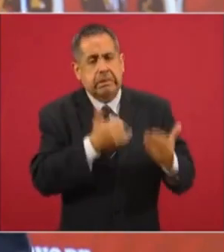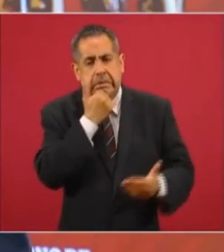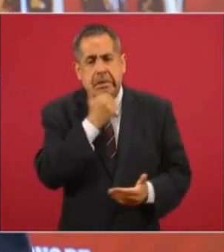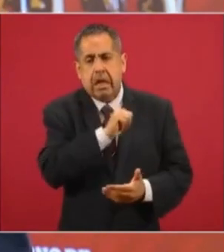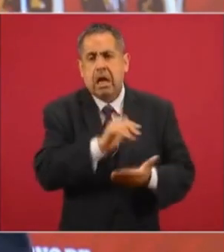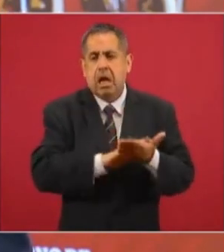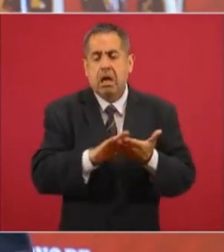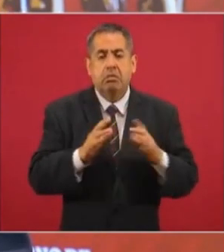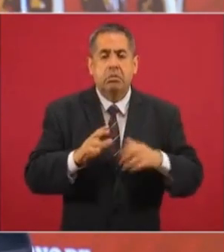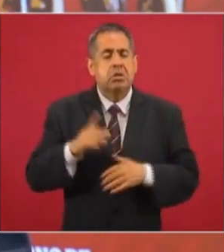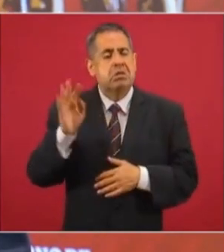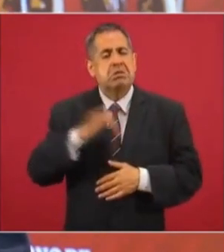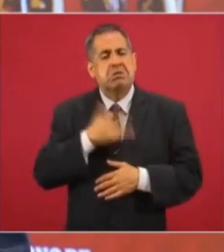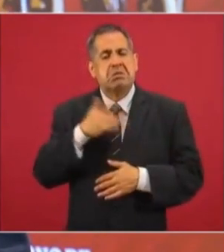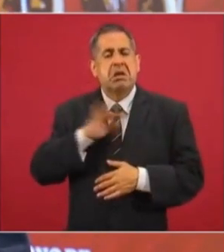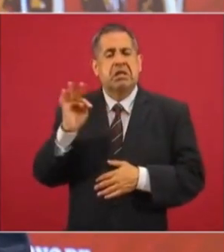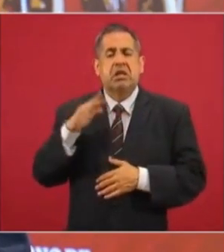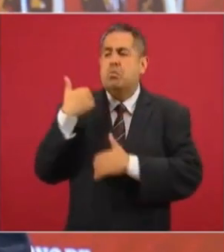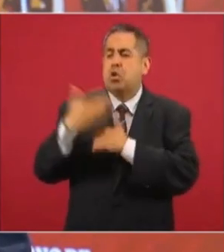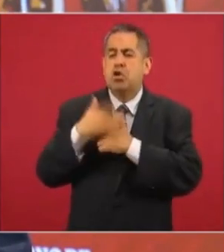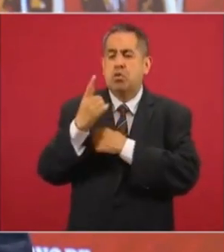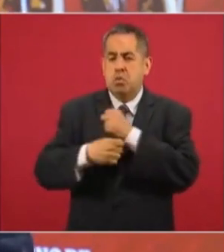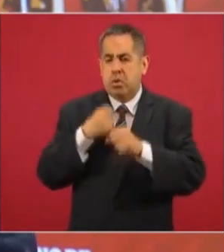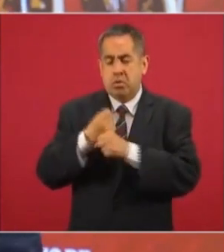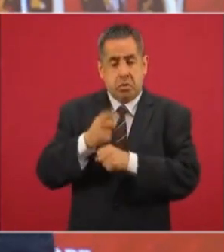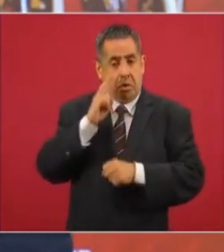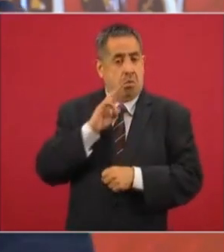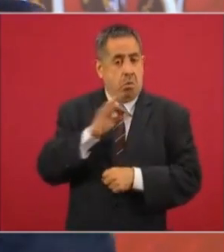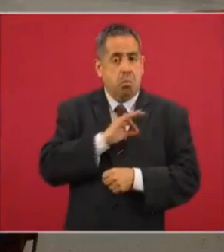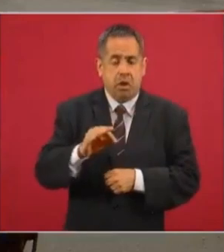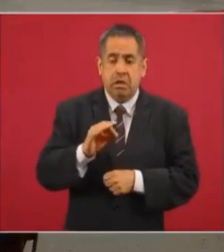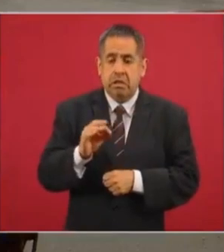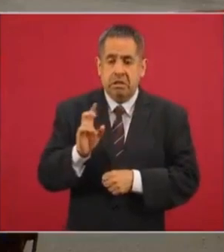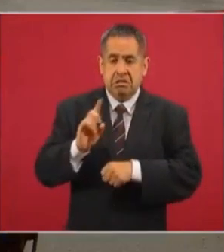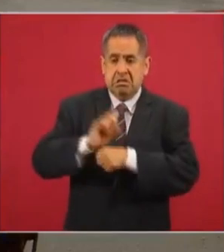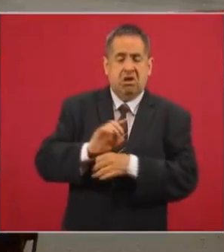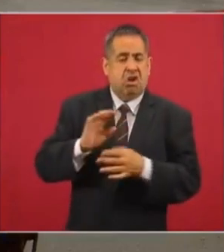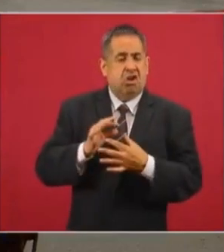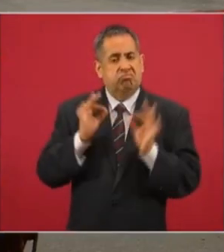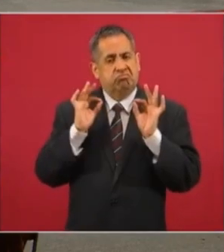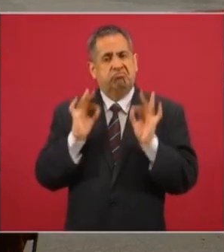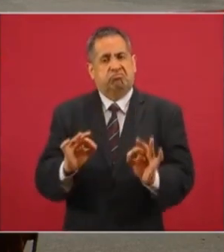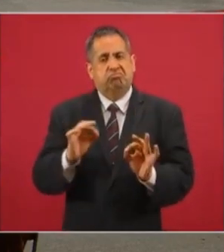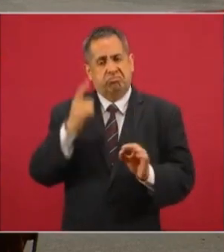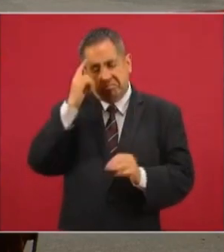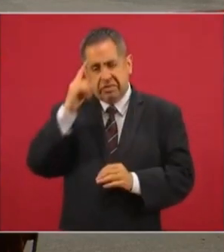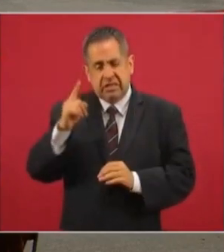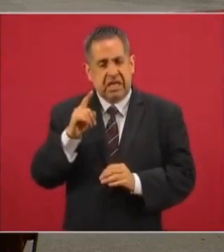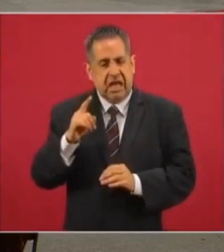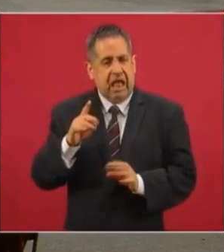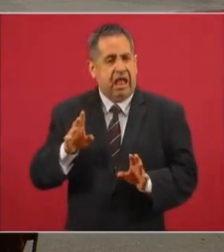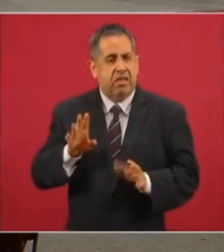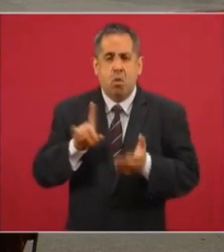el año próximo puede ser el momento, el tiempo oportuno.